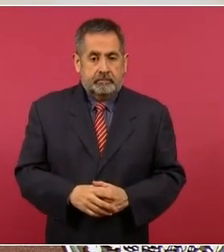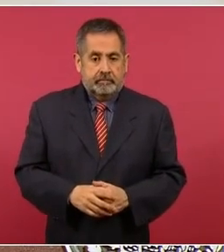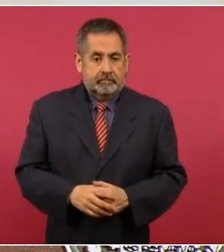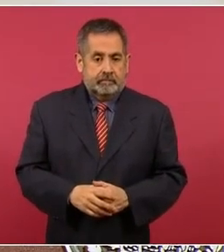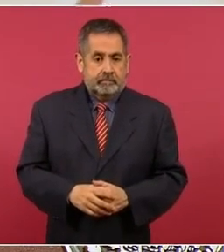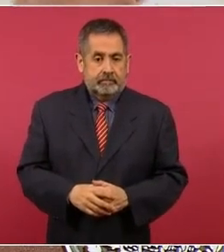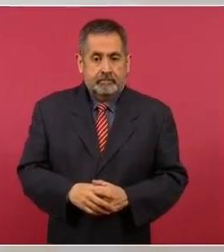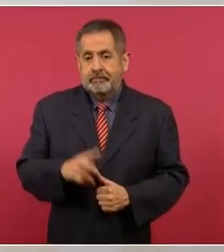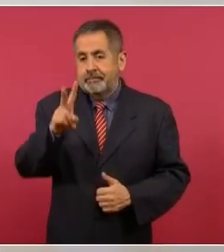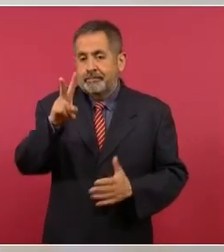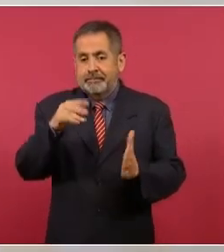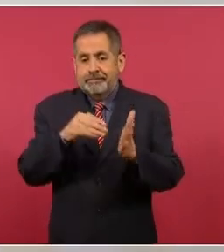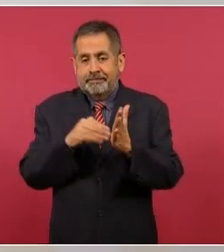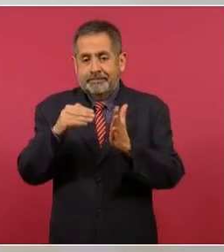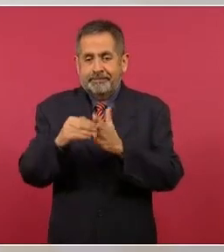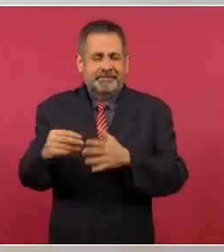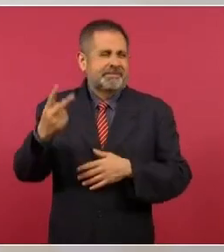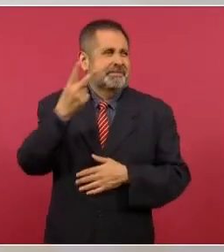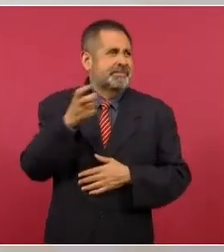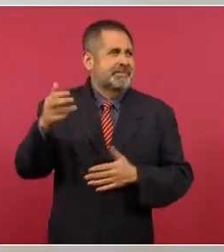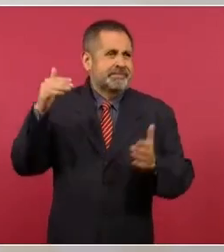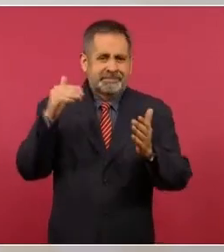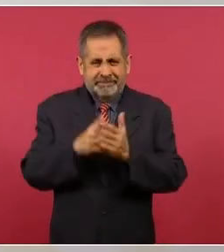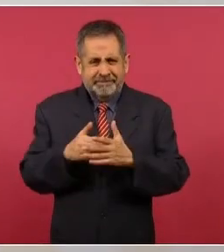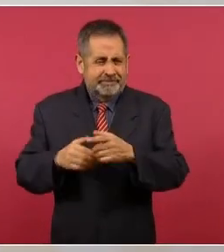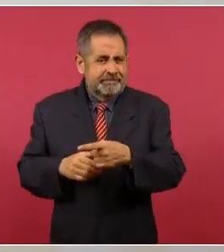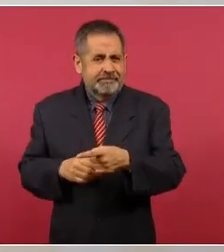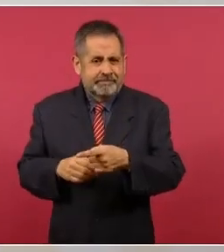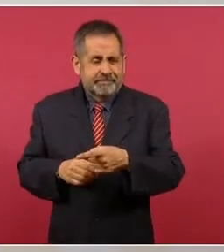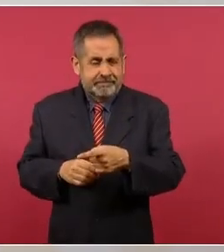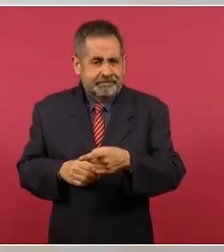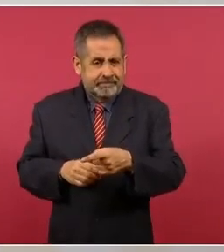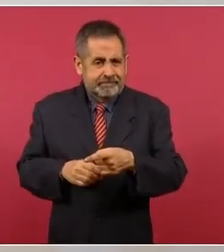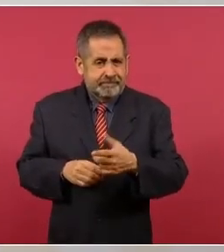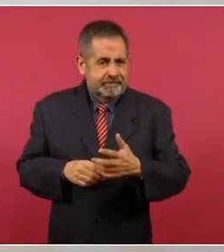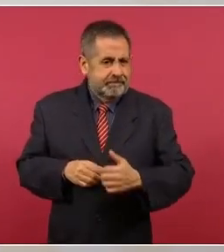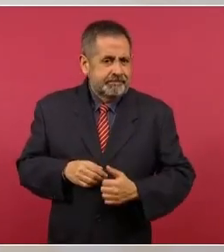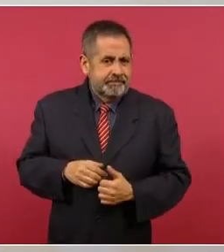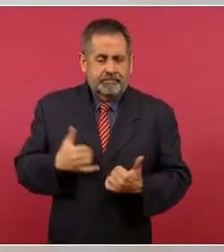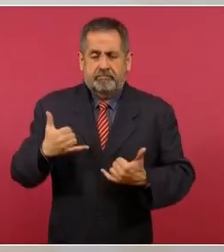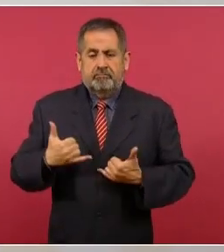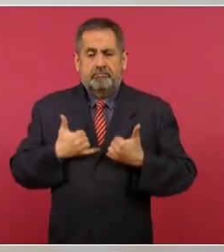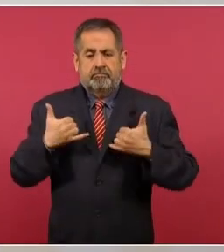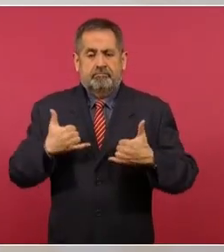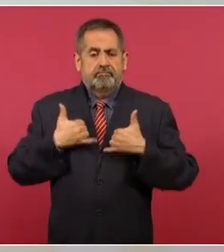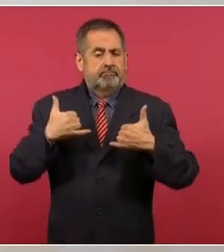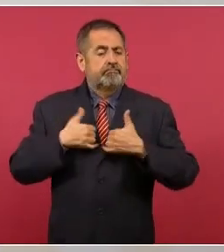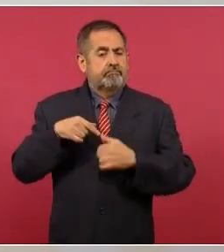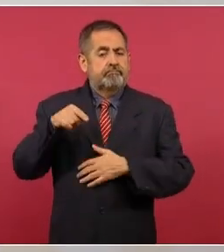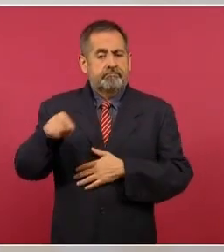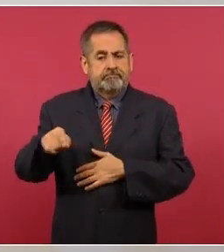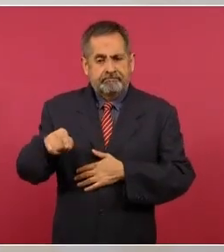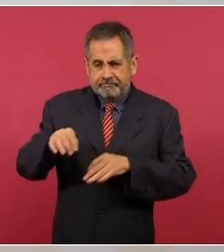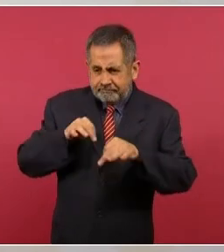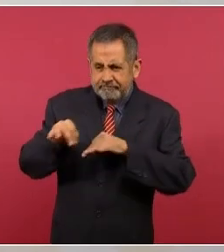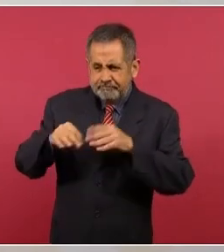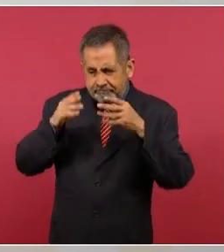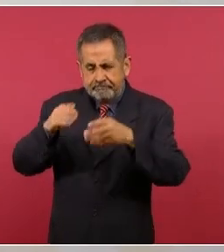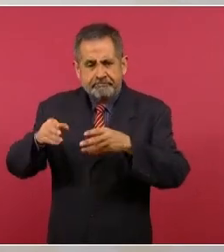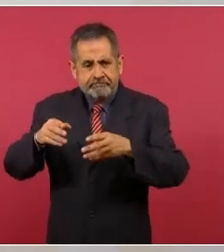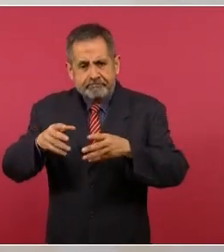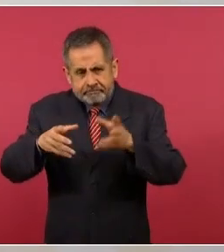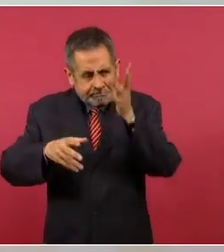2 millones 200 mil jóvenes que están trabajando de